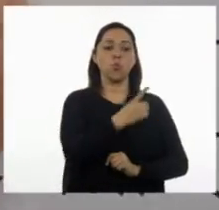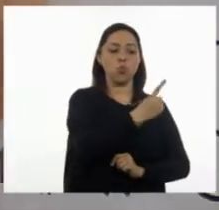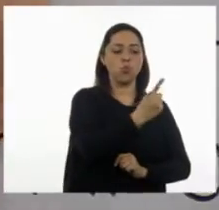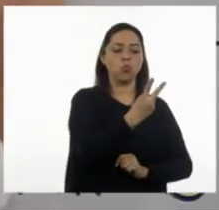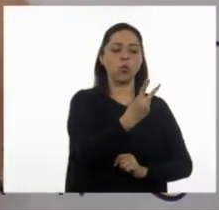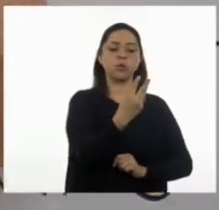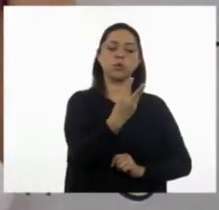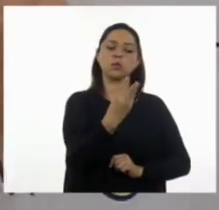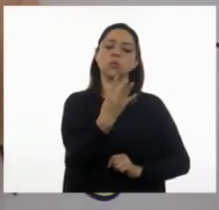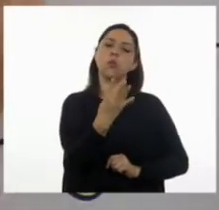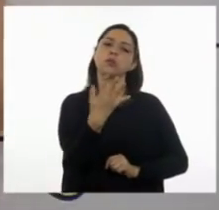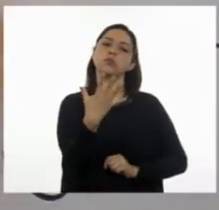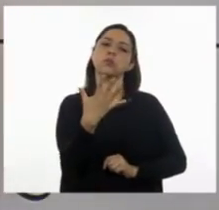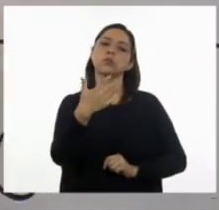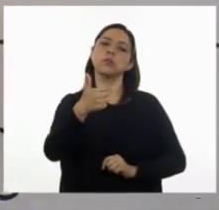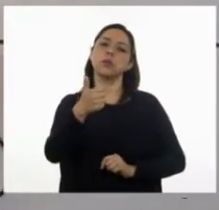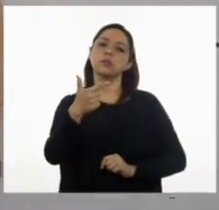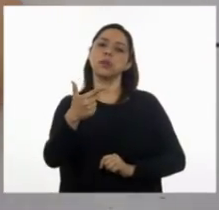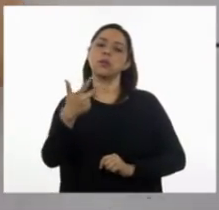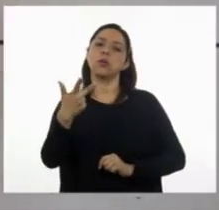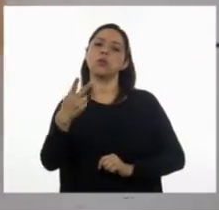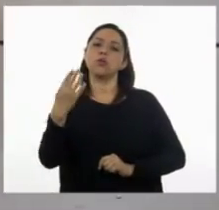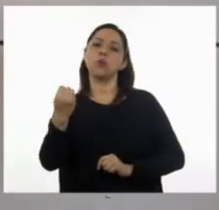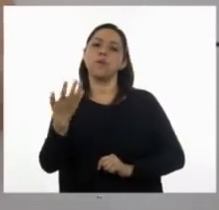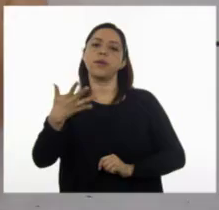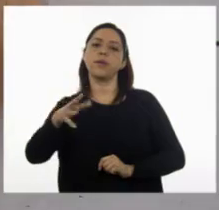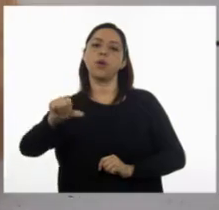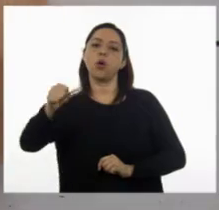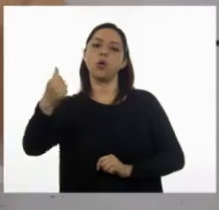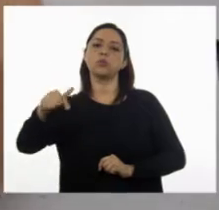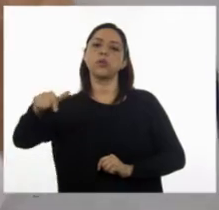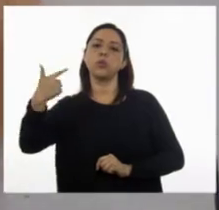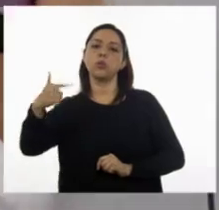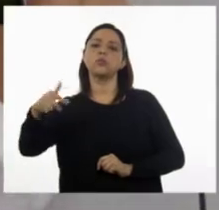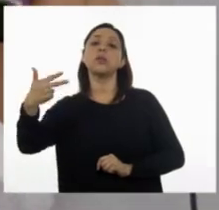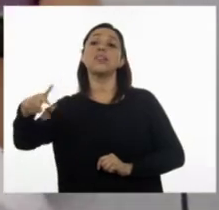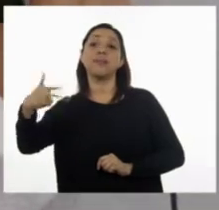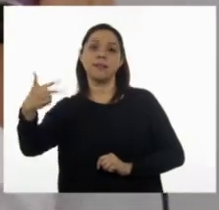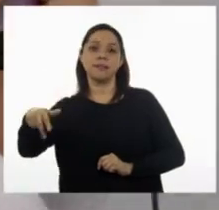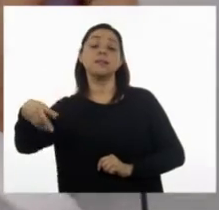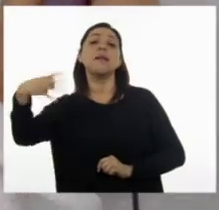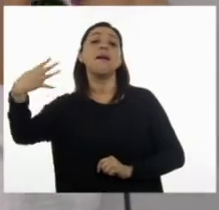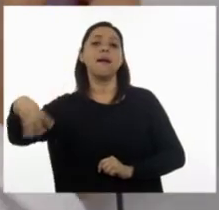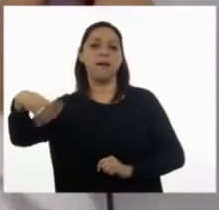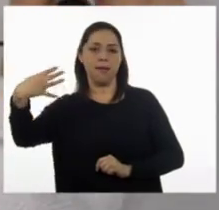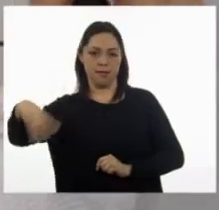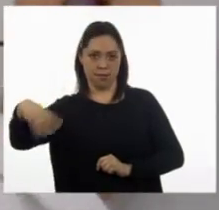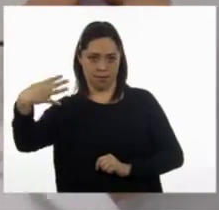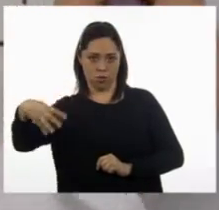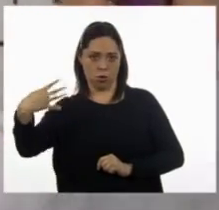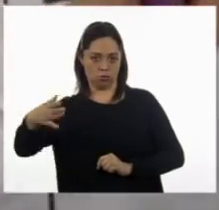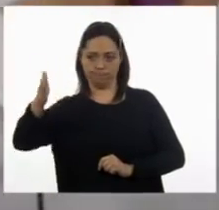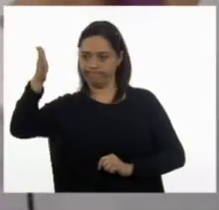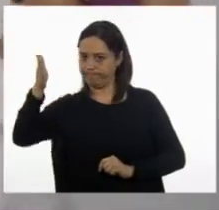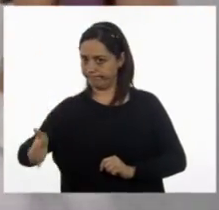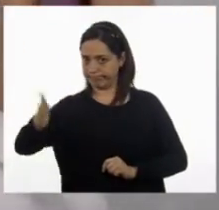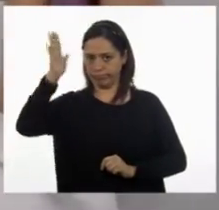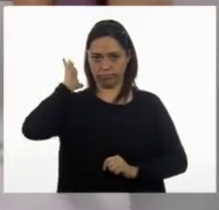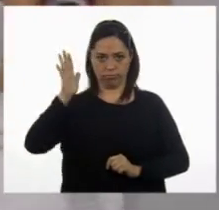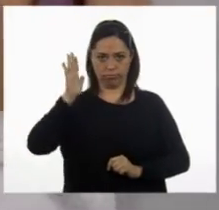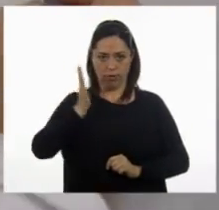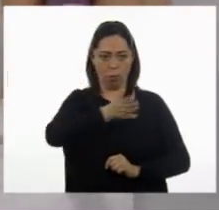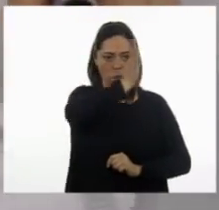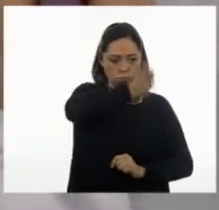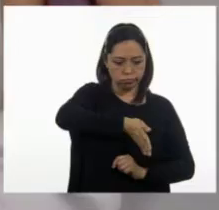dos, tres, cuatro, cinco, seis, siete, ocho, nueve, diez, once, doce, trece, catorce asientos o columnas de